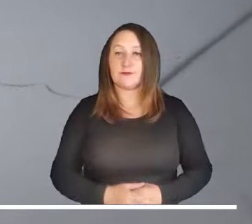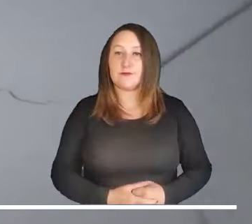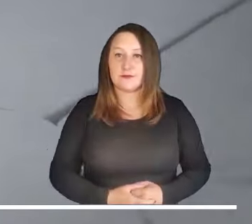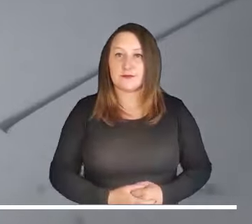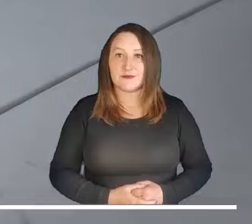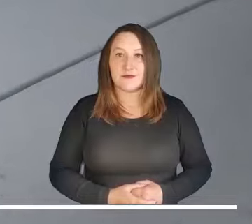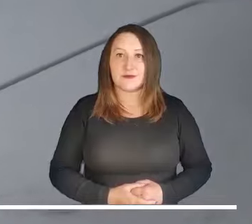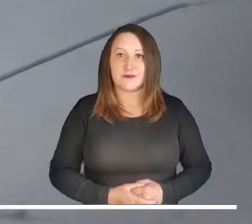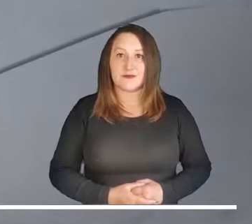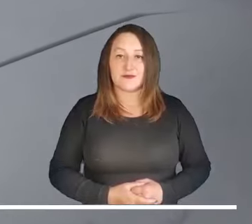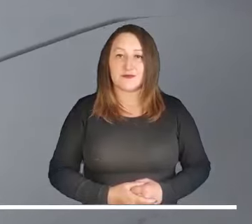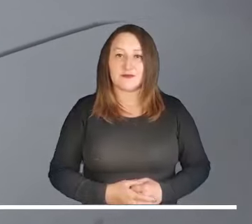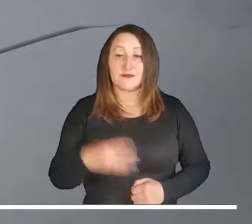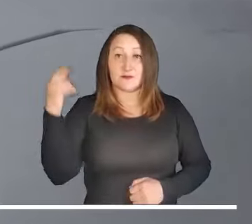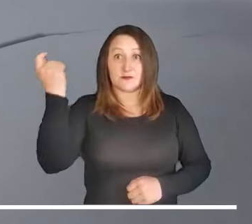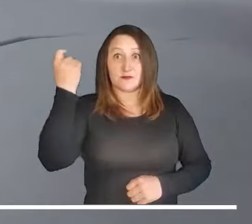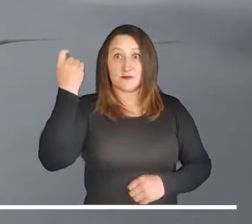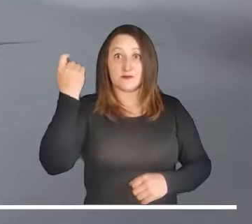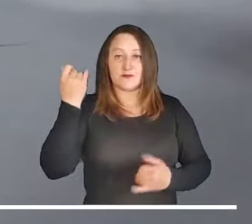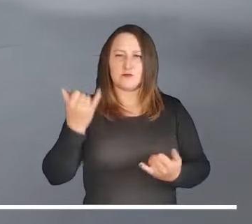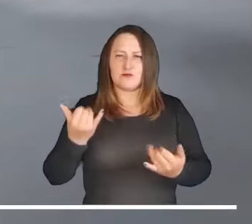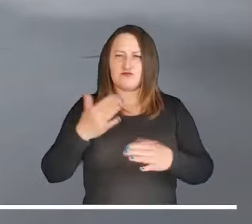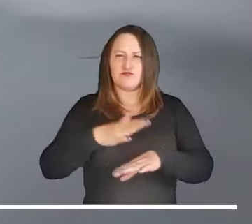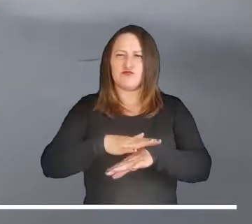Rizaralda, Quindío y sur de Huila.